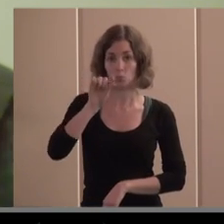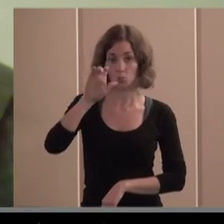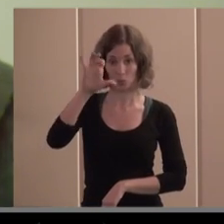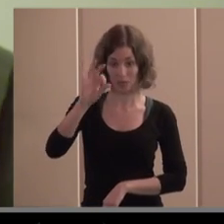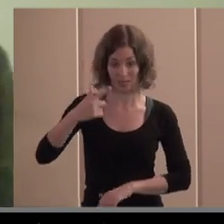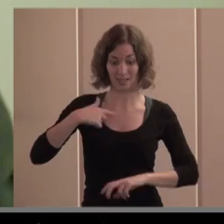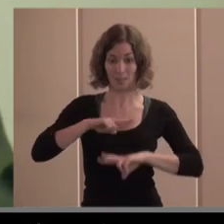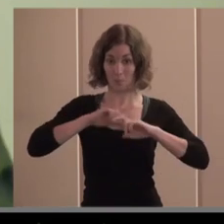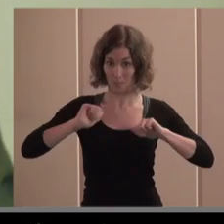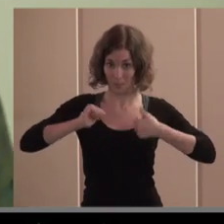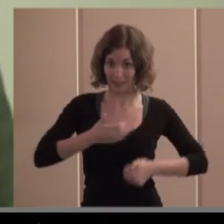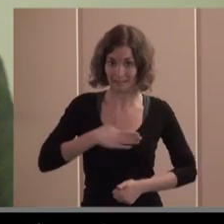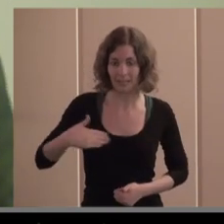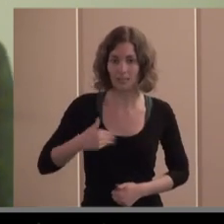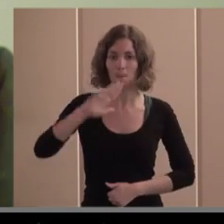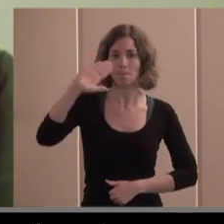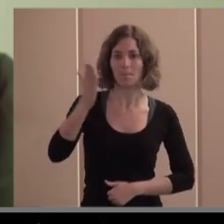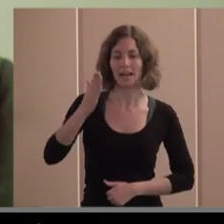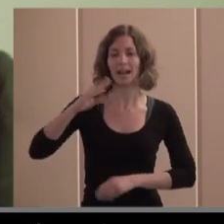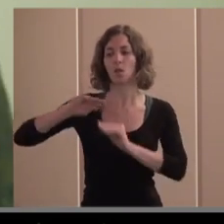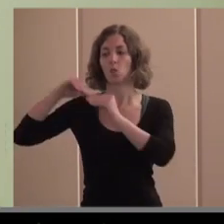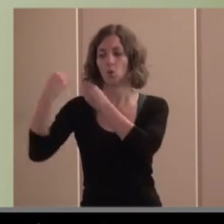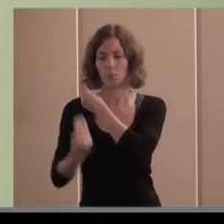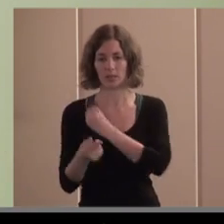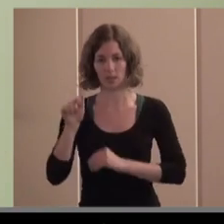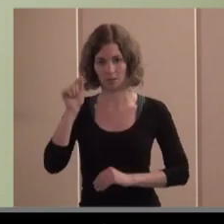documentación ese es como está